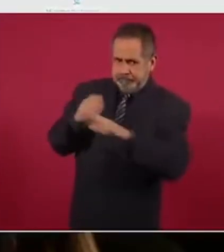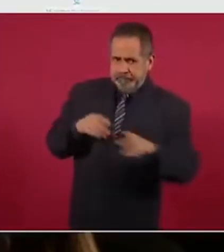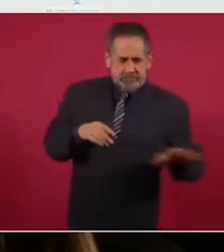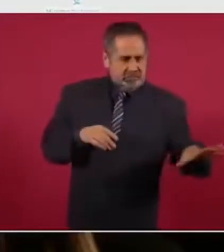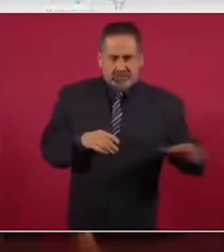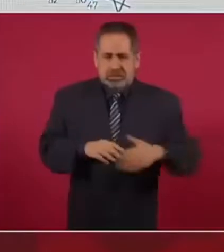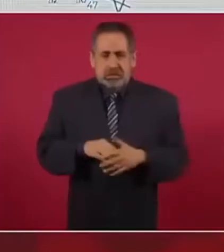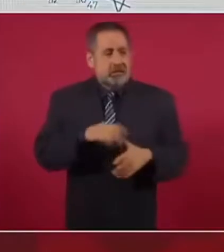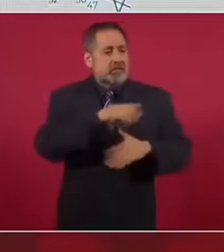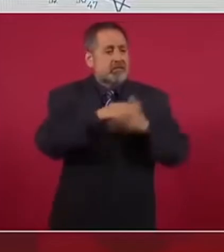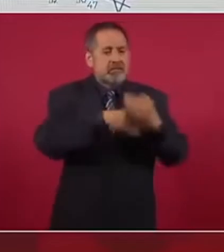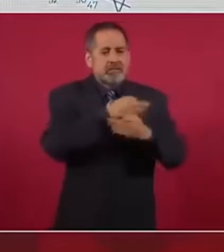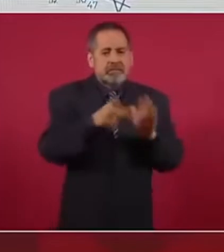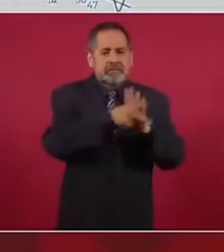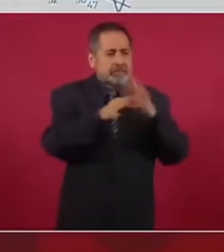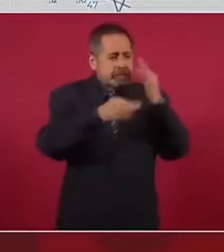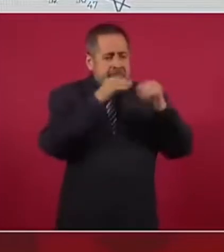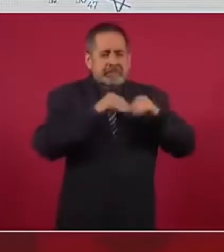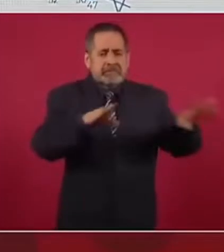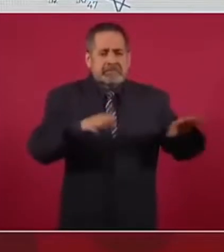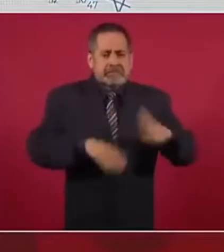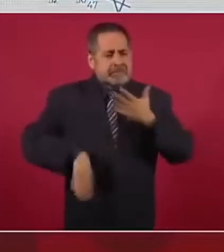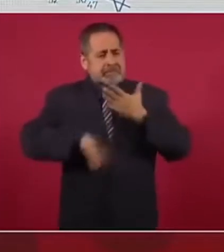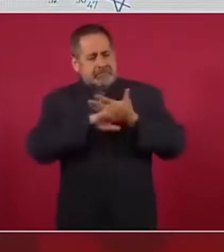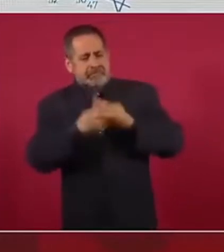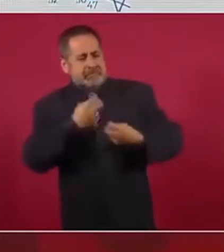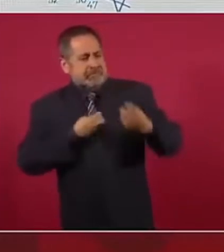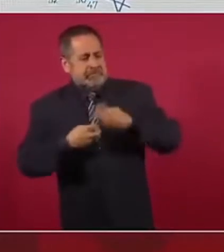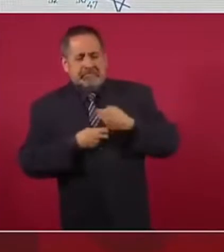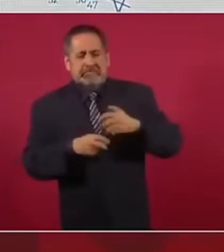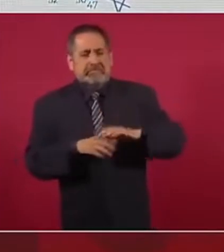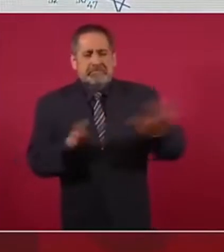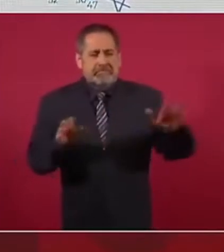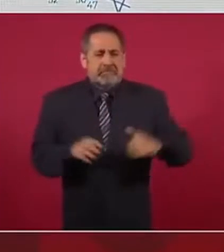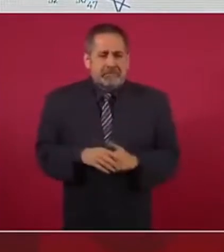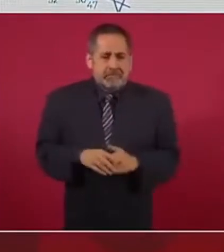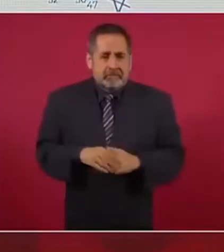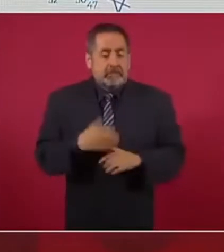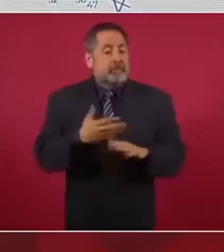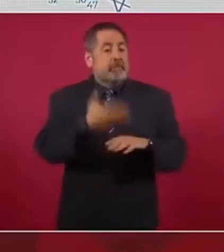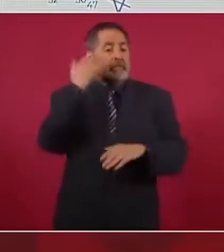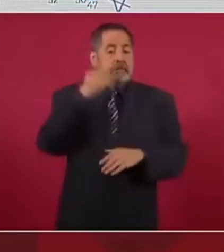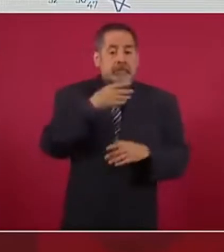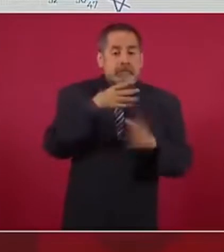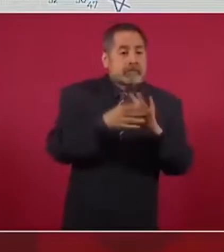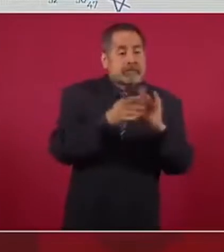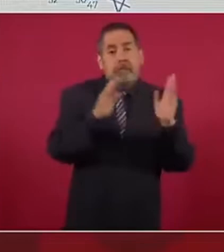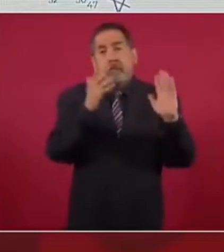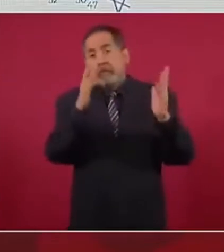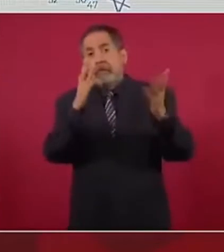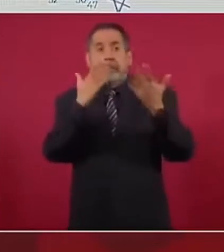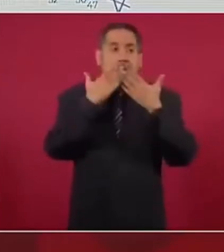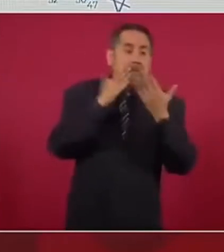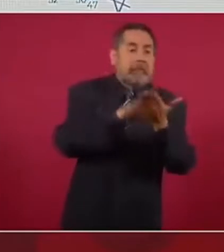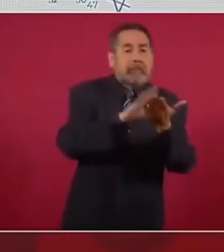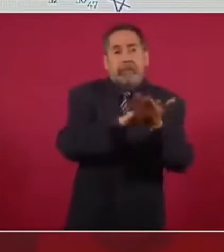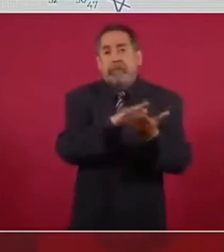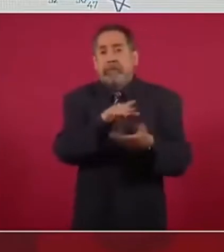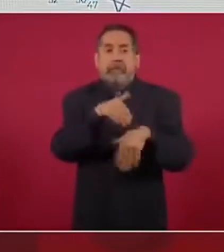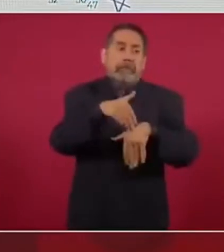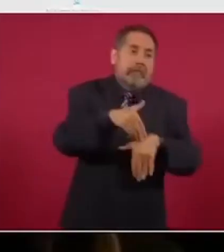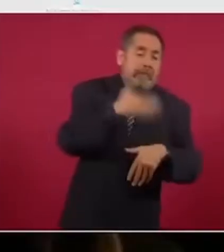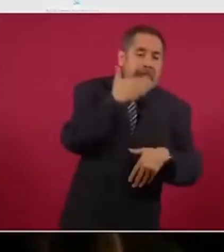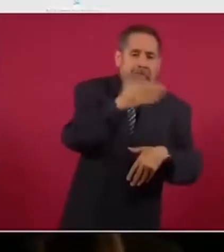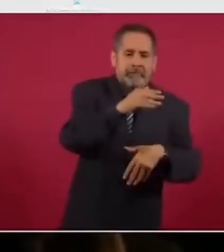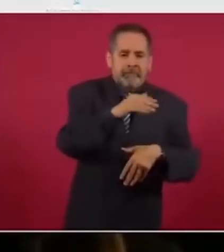todos los medios de información convencionales que antes se dedicaban a aplaudir, a quemar incienso a los